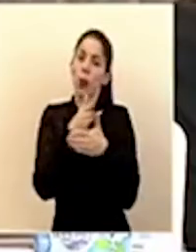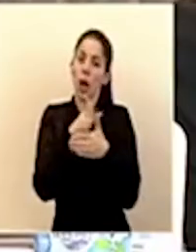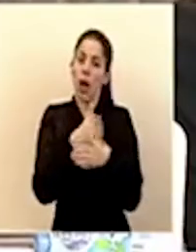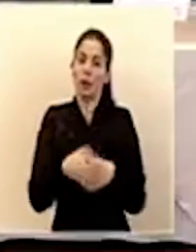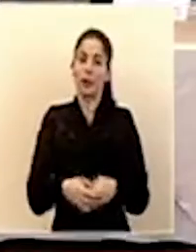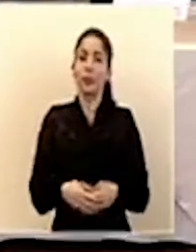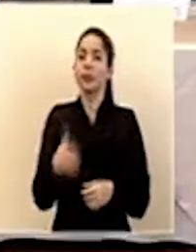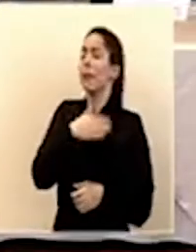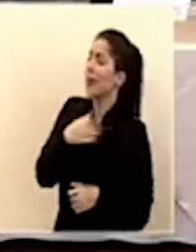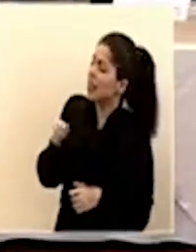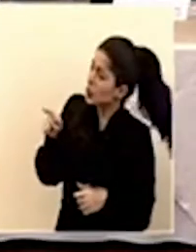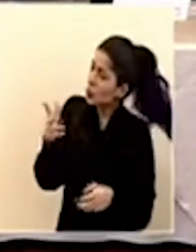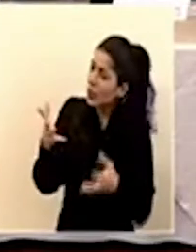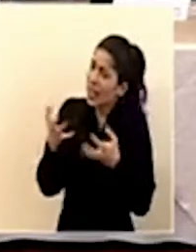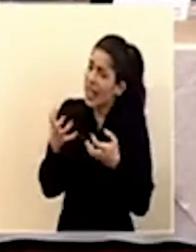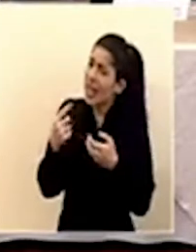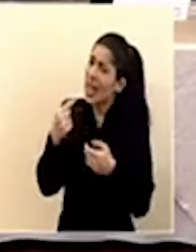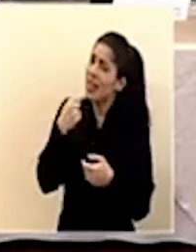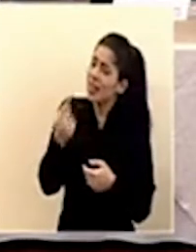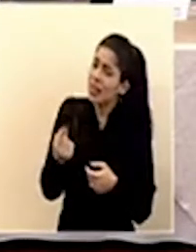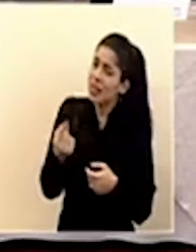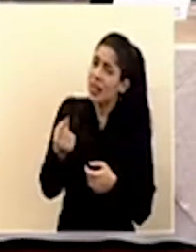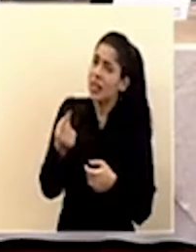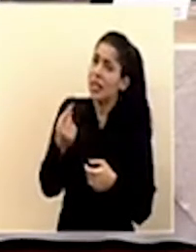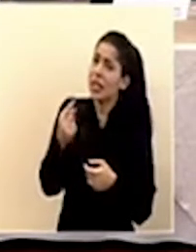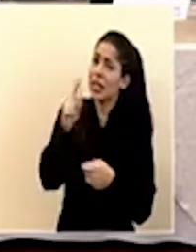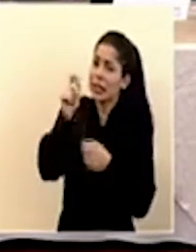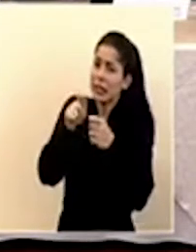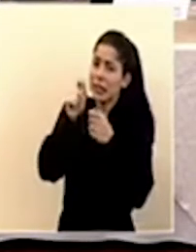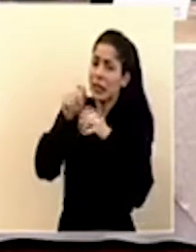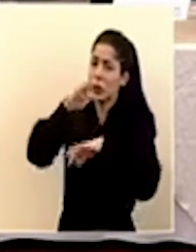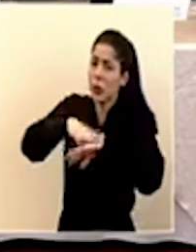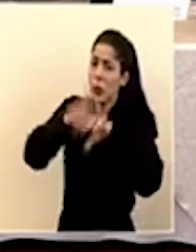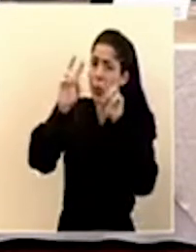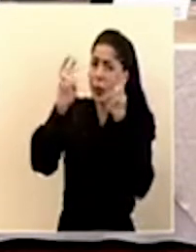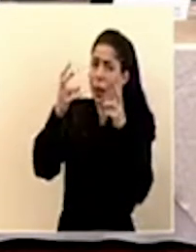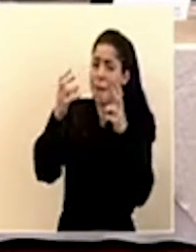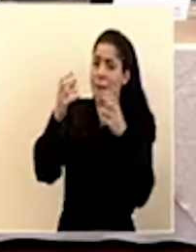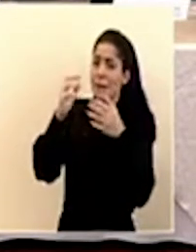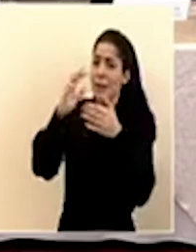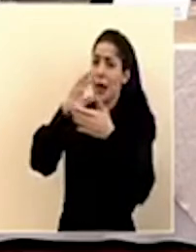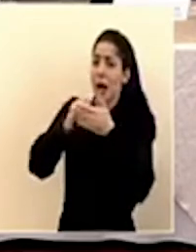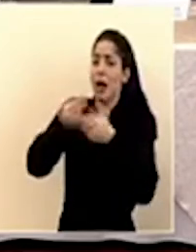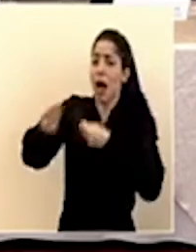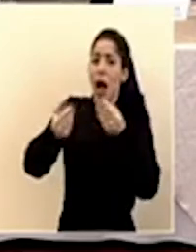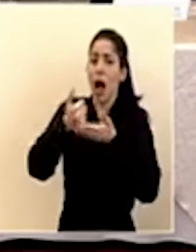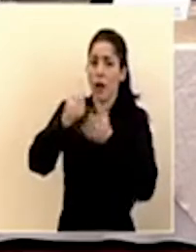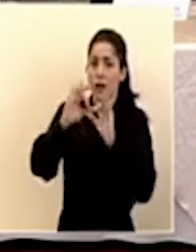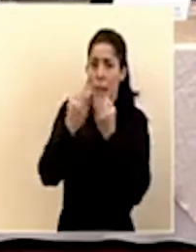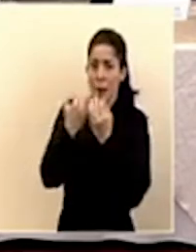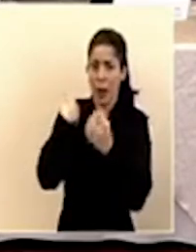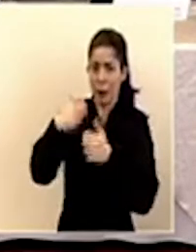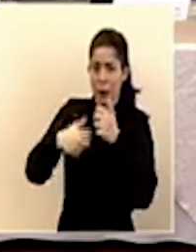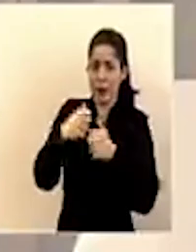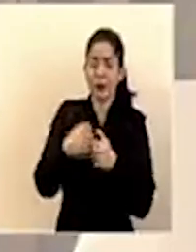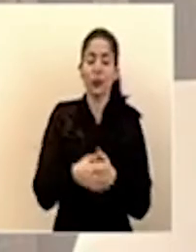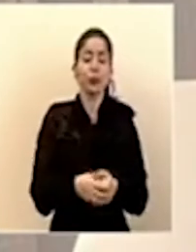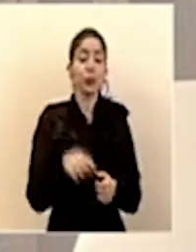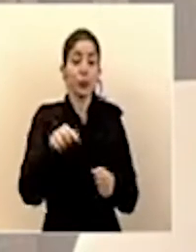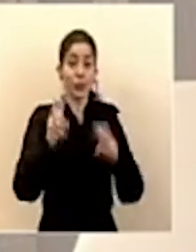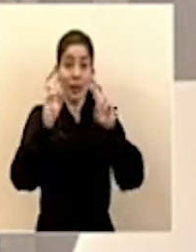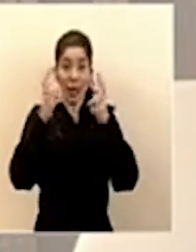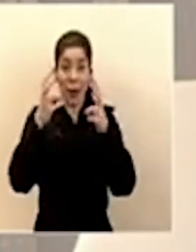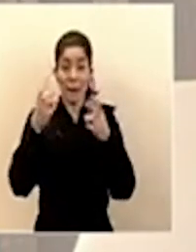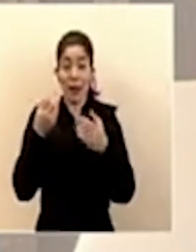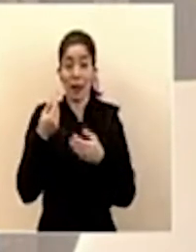Señor presidente, usted quería dar una precisión con el tema de los aportes a las familias afectadas. En este tema de